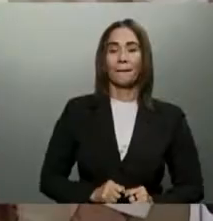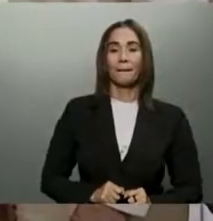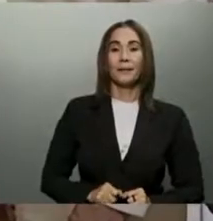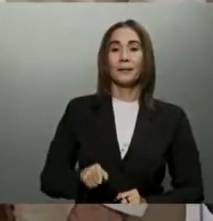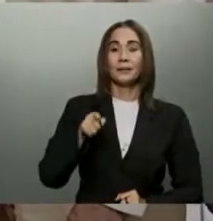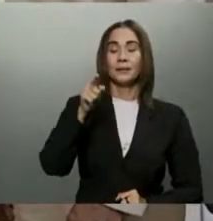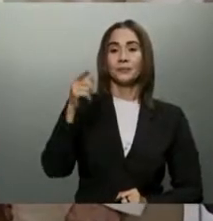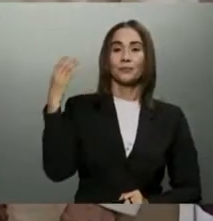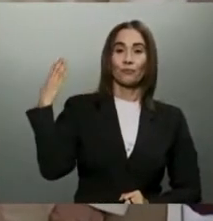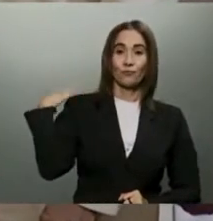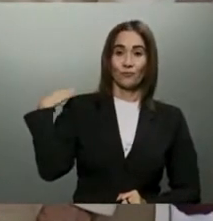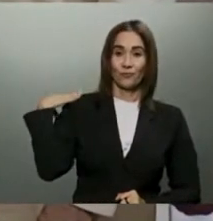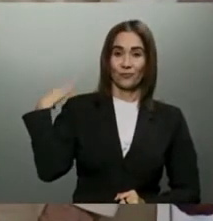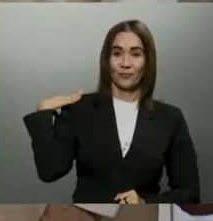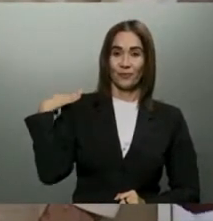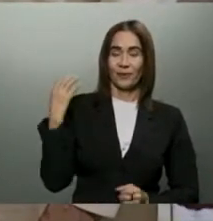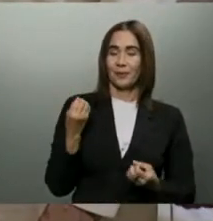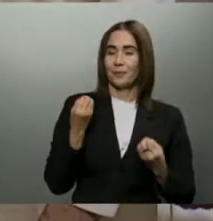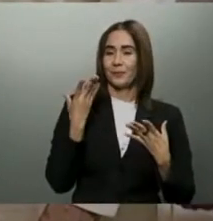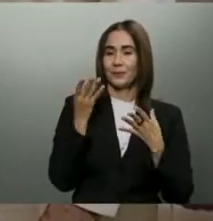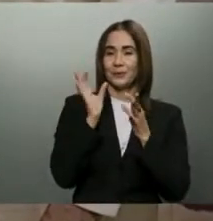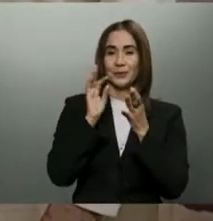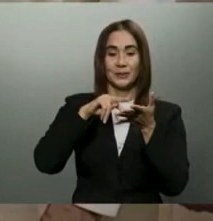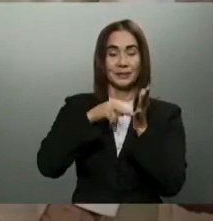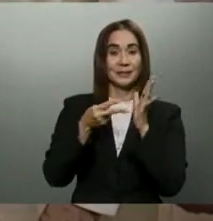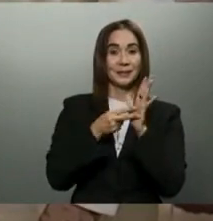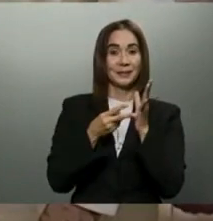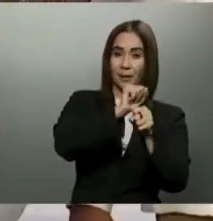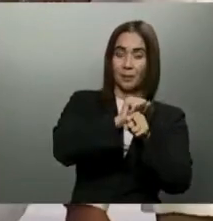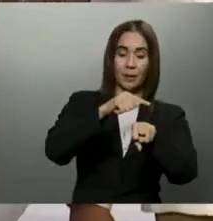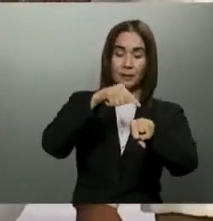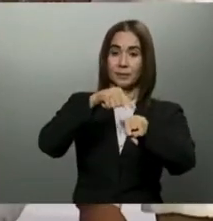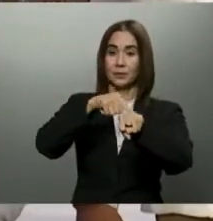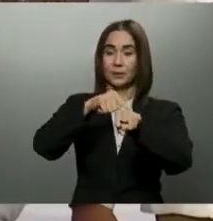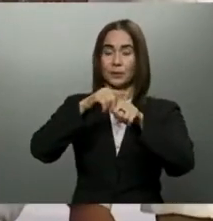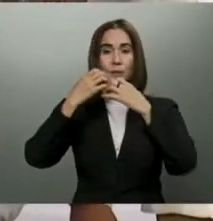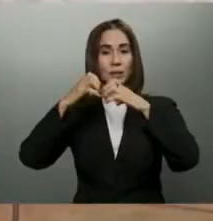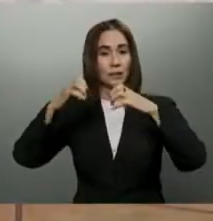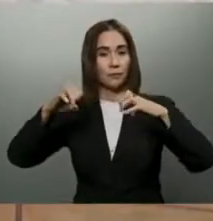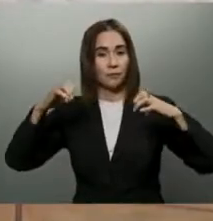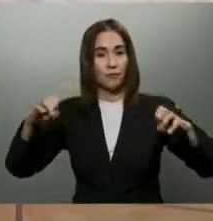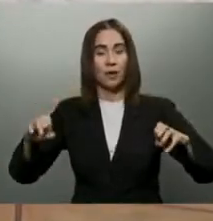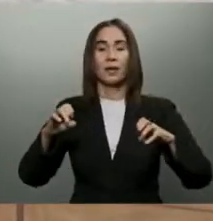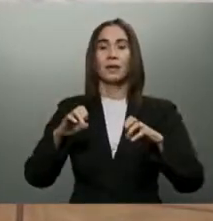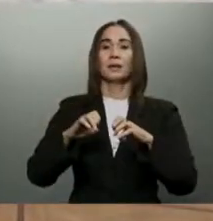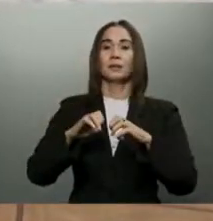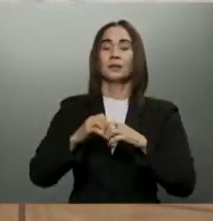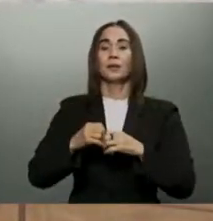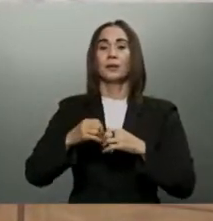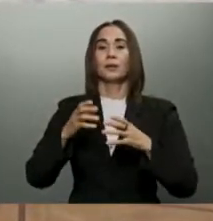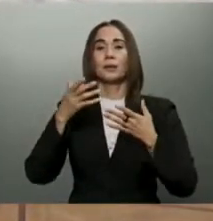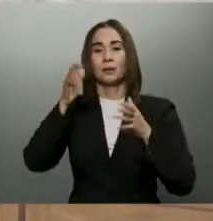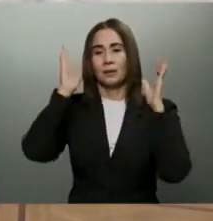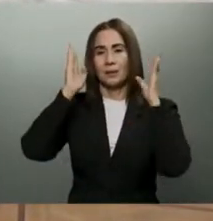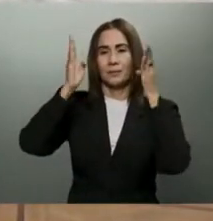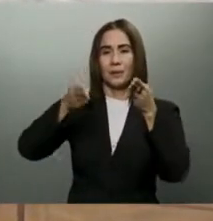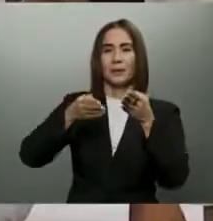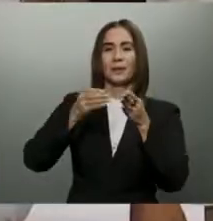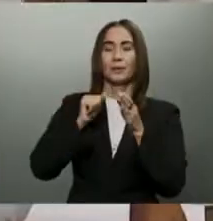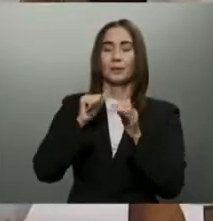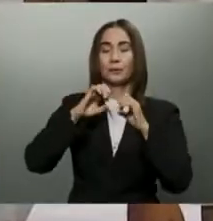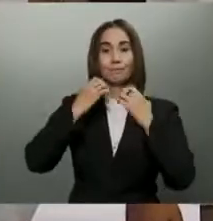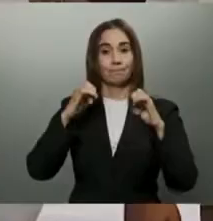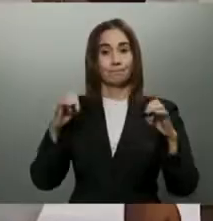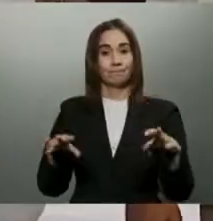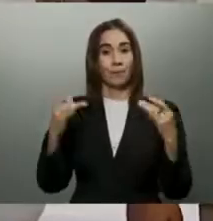Este espaldarazo, que tanto significa para Doña Felipa, que tanto esfuerzo, el sacrificio, el empeño, los desvelos.